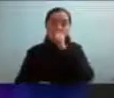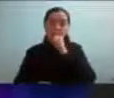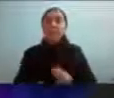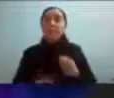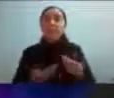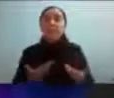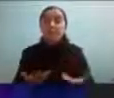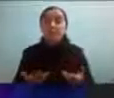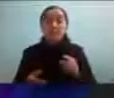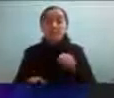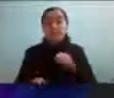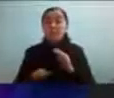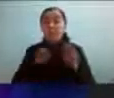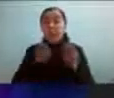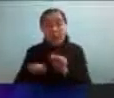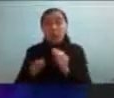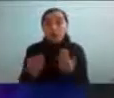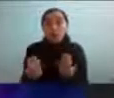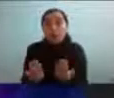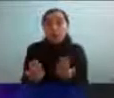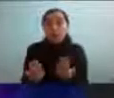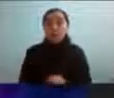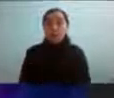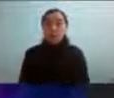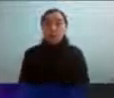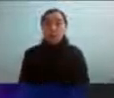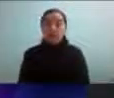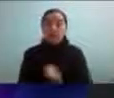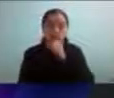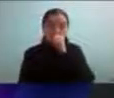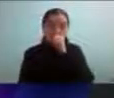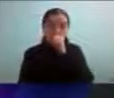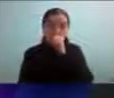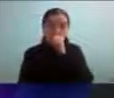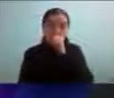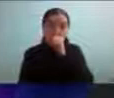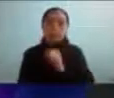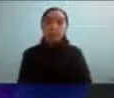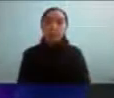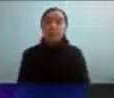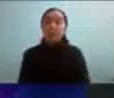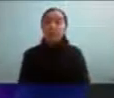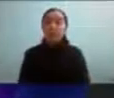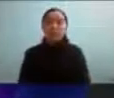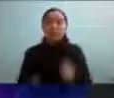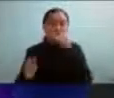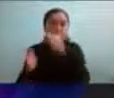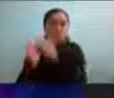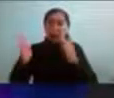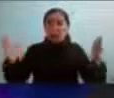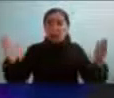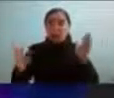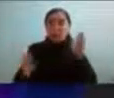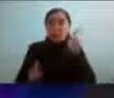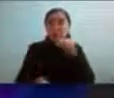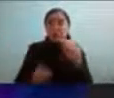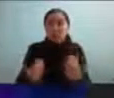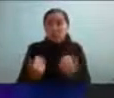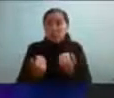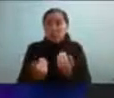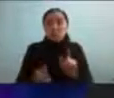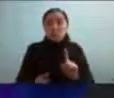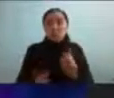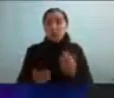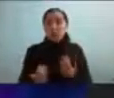esto puede no darse digamos o sea por un tiempo bastante extenso también puede darse en